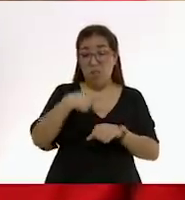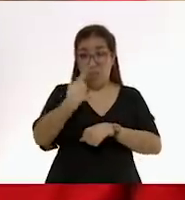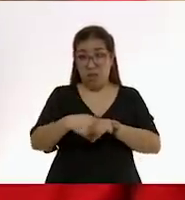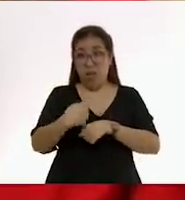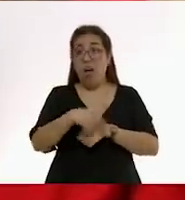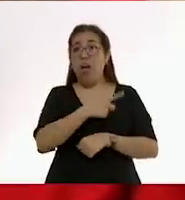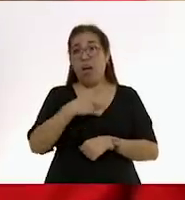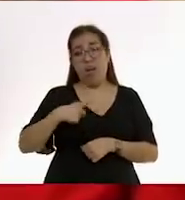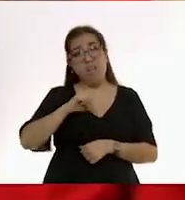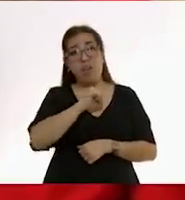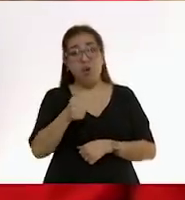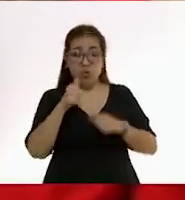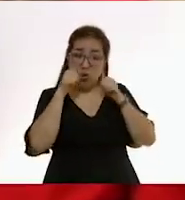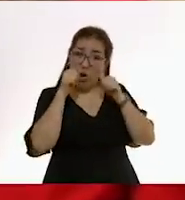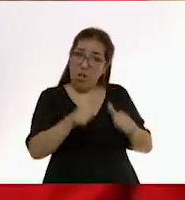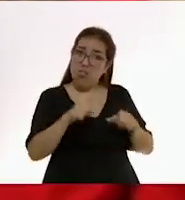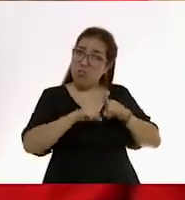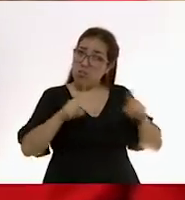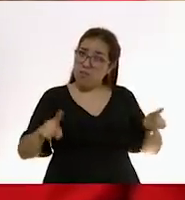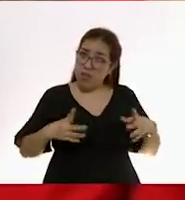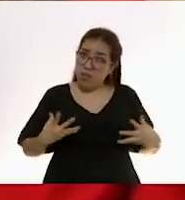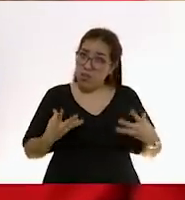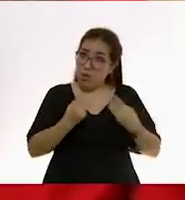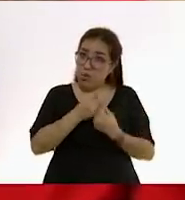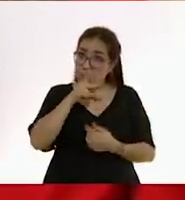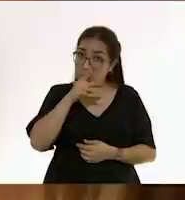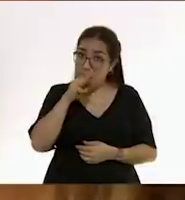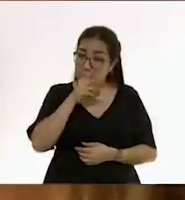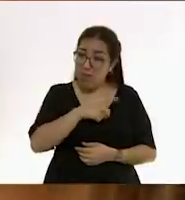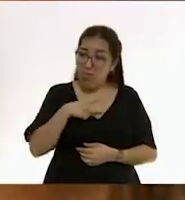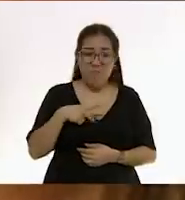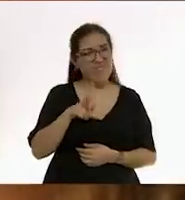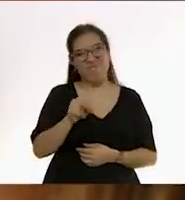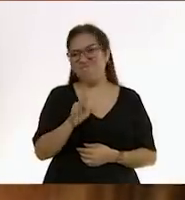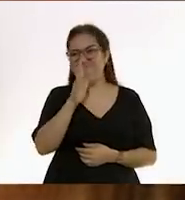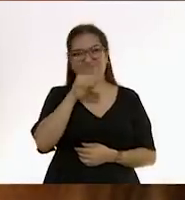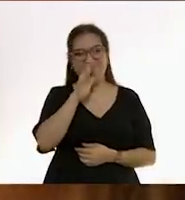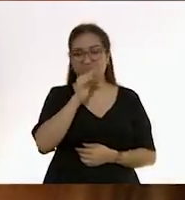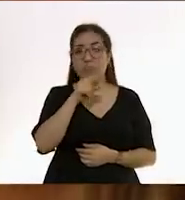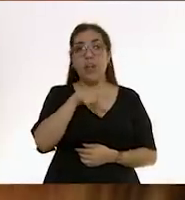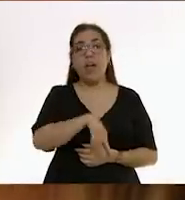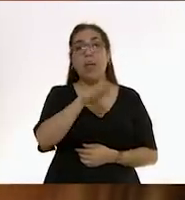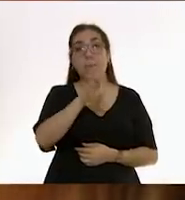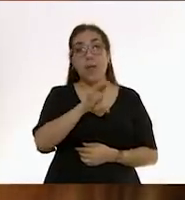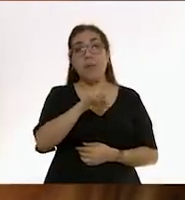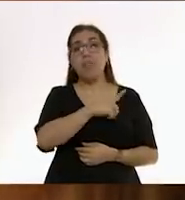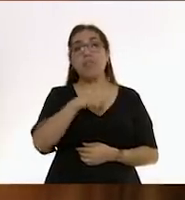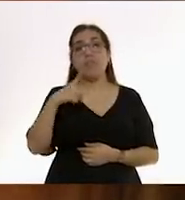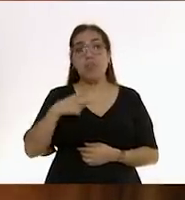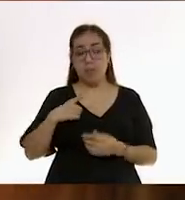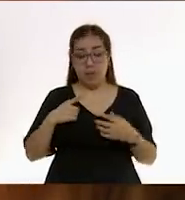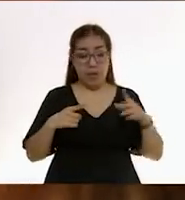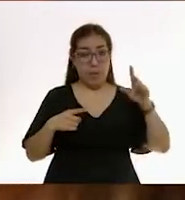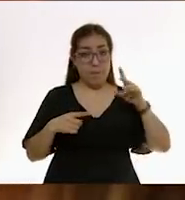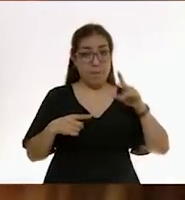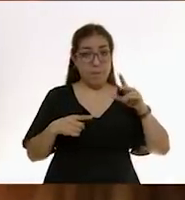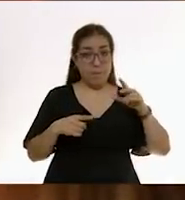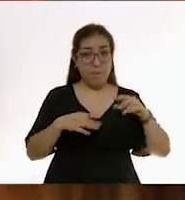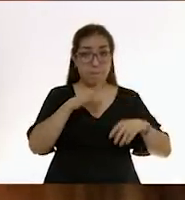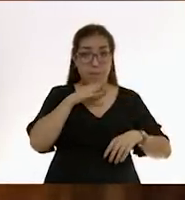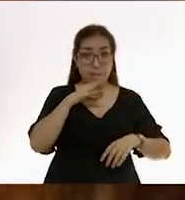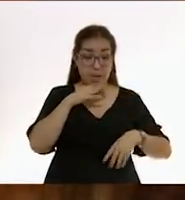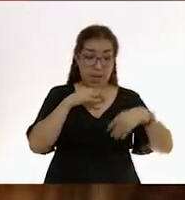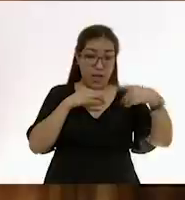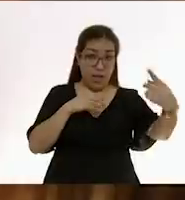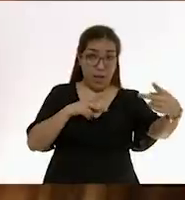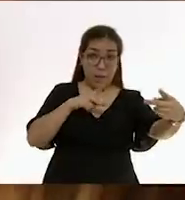monitoreado de otra manera. Ese bebé no puede dormir en la cama con sus papás. El bebé debe de dormir entre mamá y la pared. No entre mamá